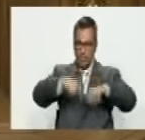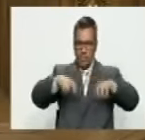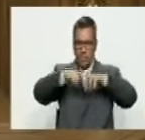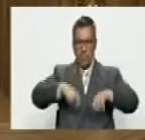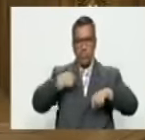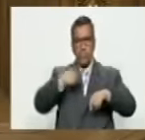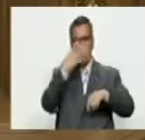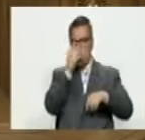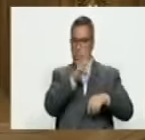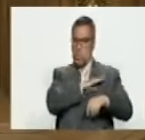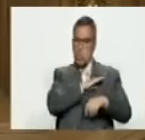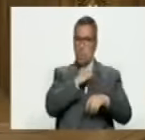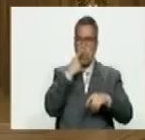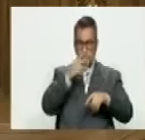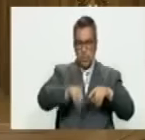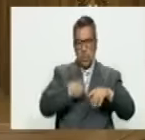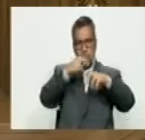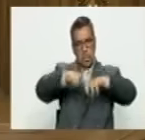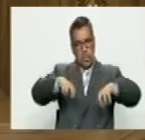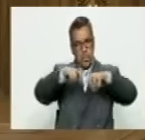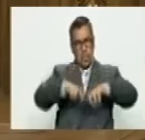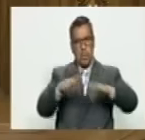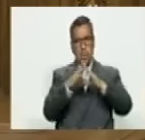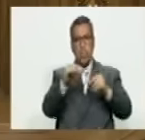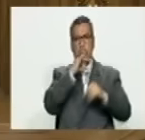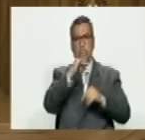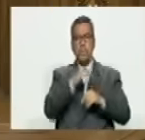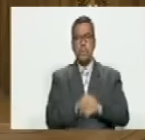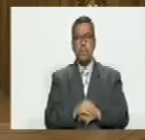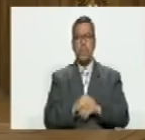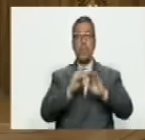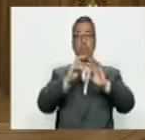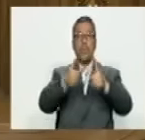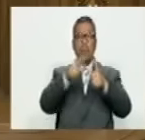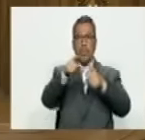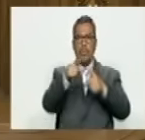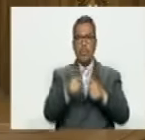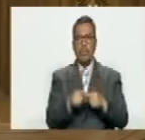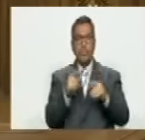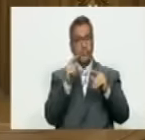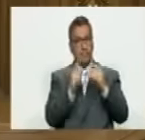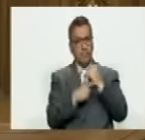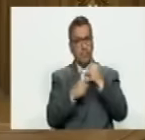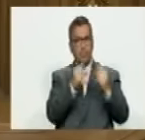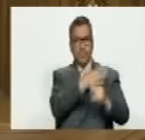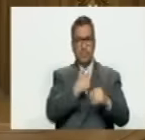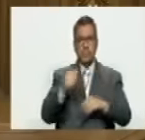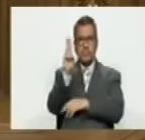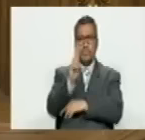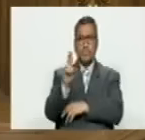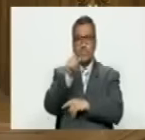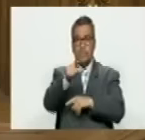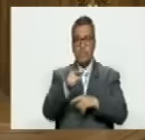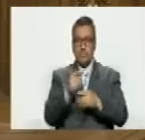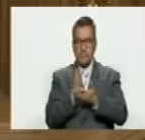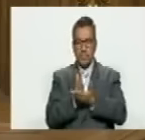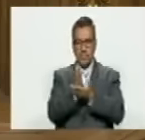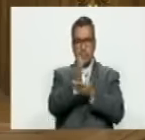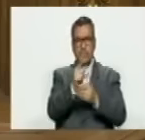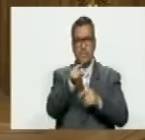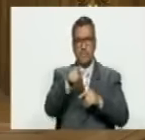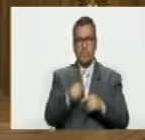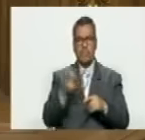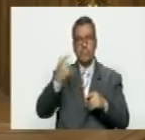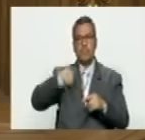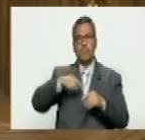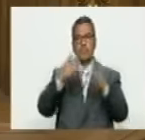que no me crean a mí sino que revisen la información para comenzar hay un concepto que quisiera usar para guiarnos porque como